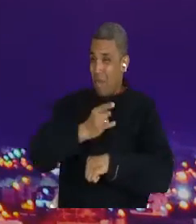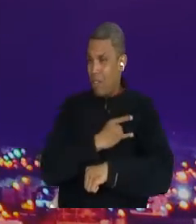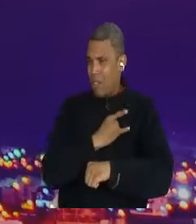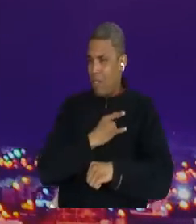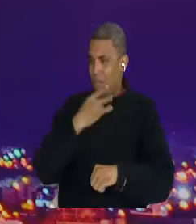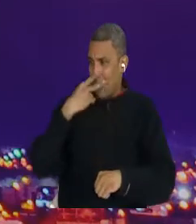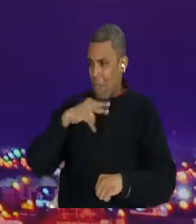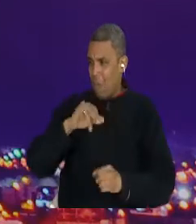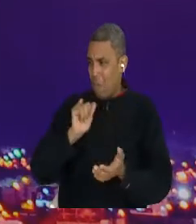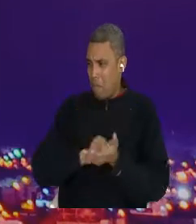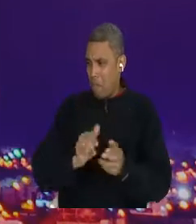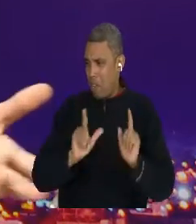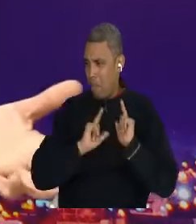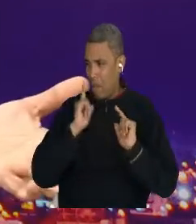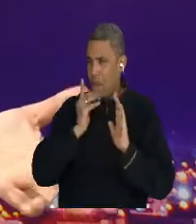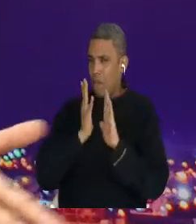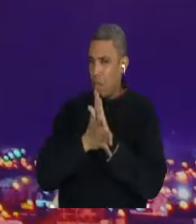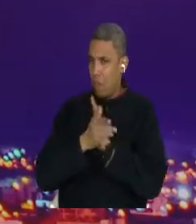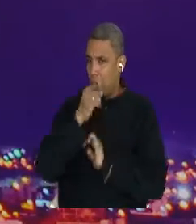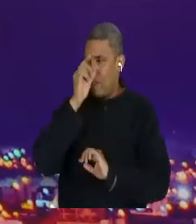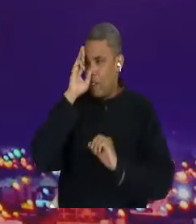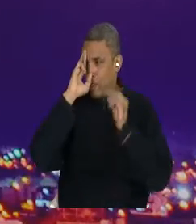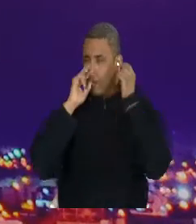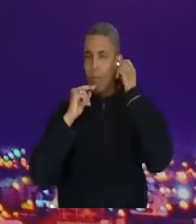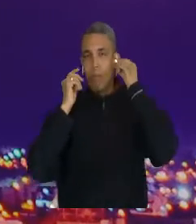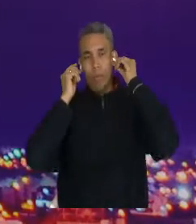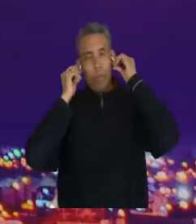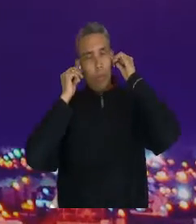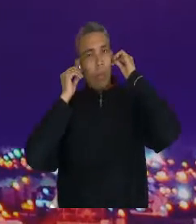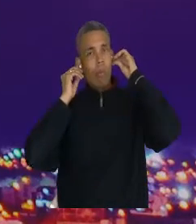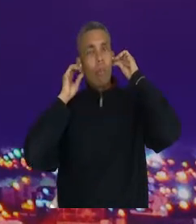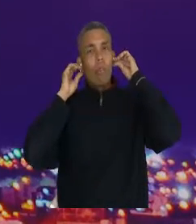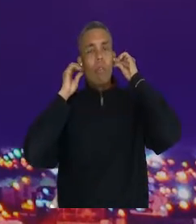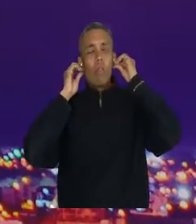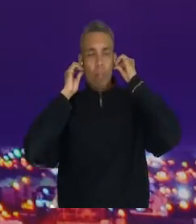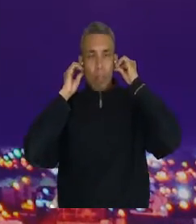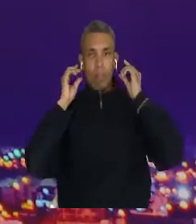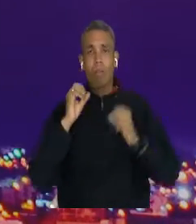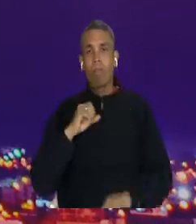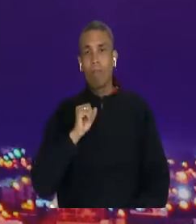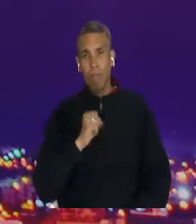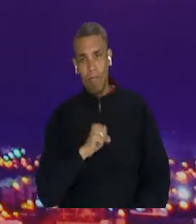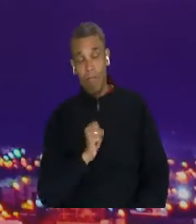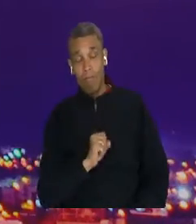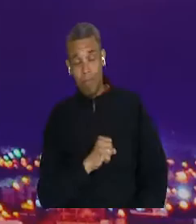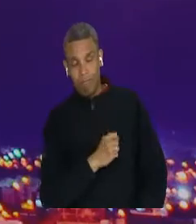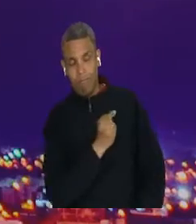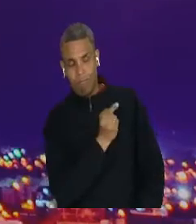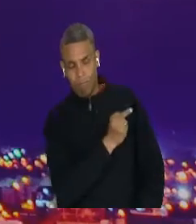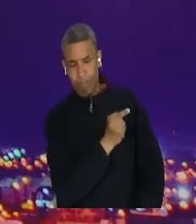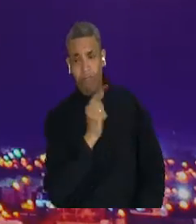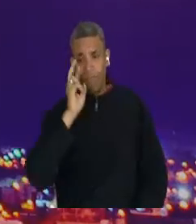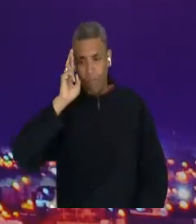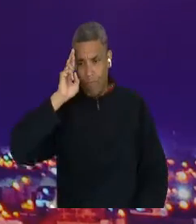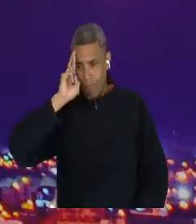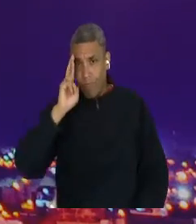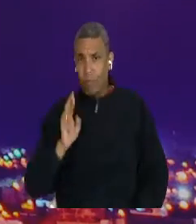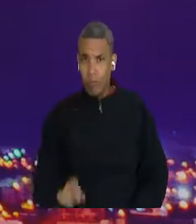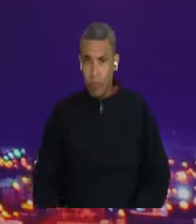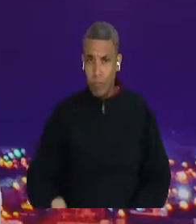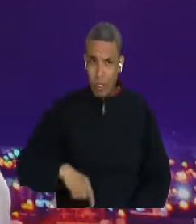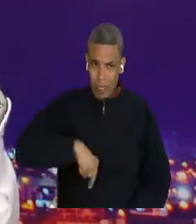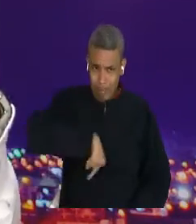somos los llamados a realmente implementar los procesos de desarrollo. Y bien decía